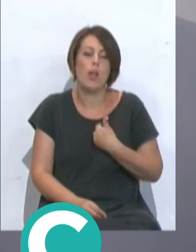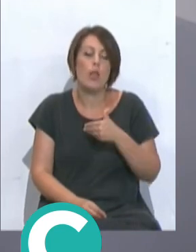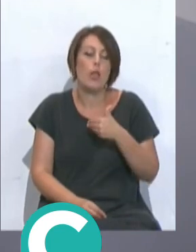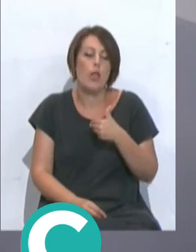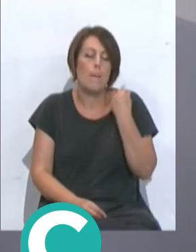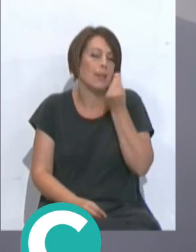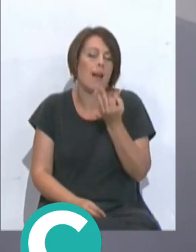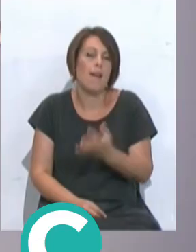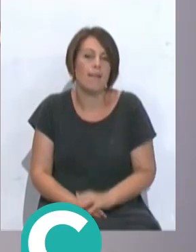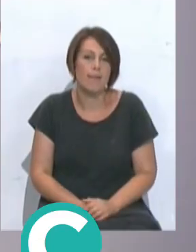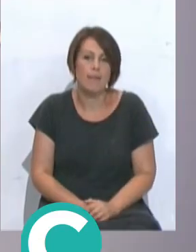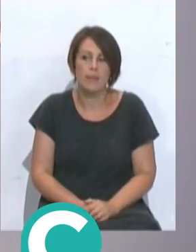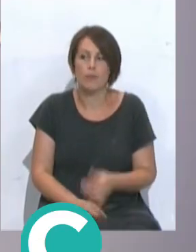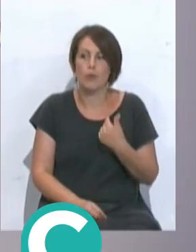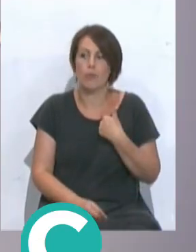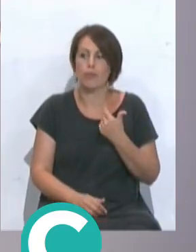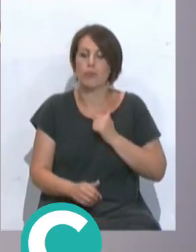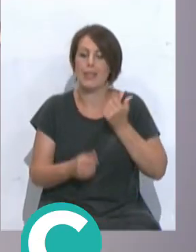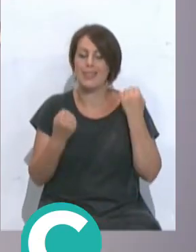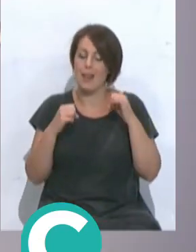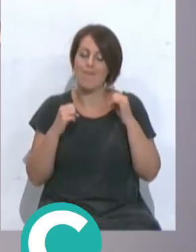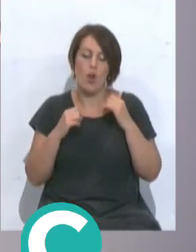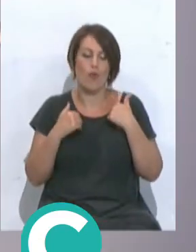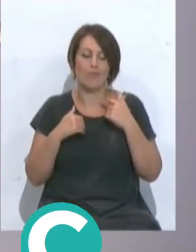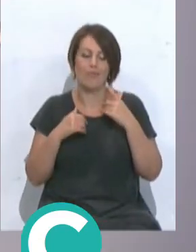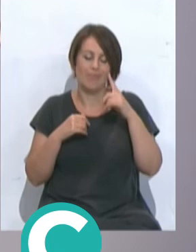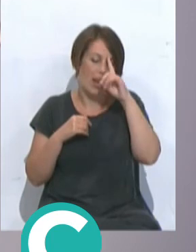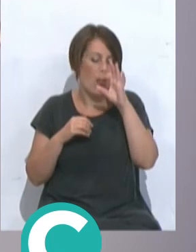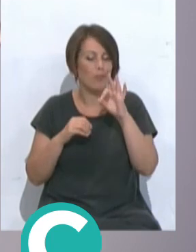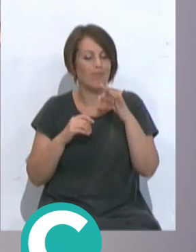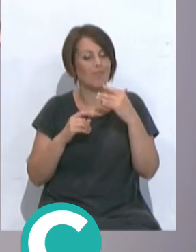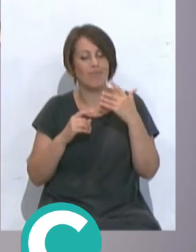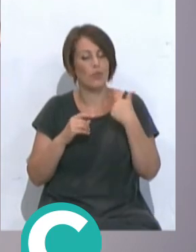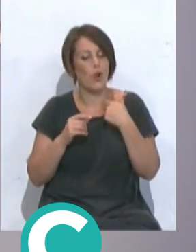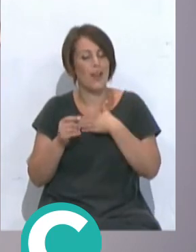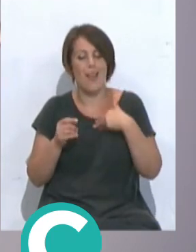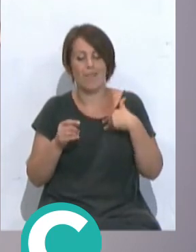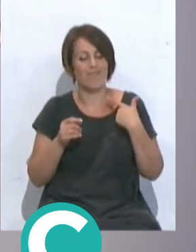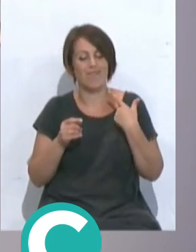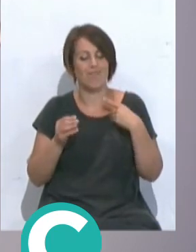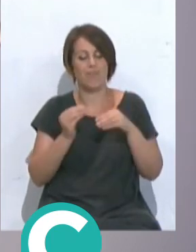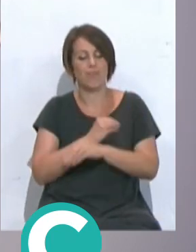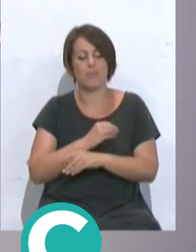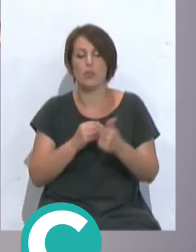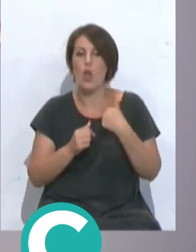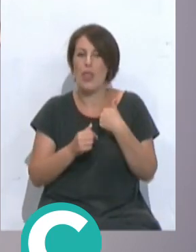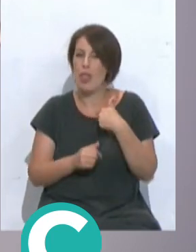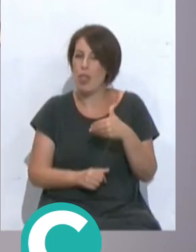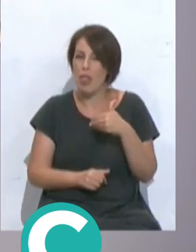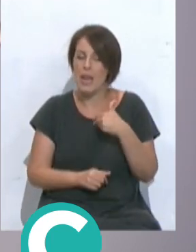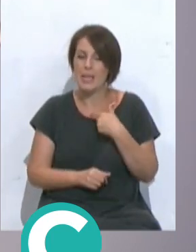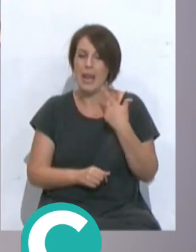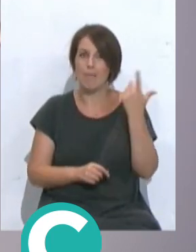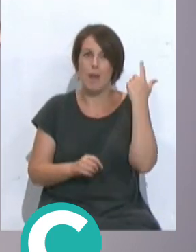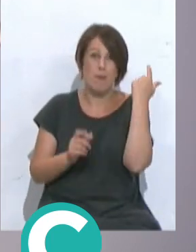corto plazo mira he tenido alguna opción de entrenar pero creo que no no serán las circunstancias que yo quería estoy muy cerca de